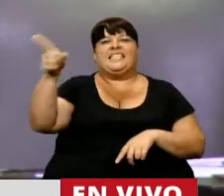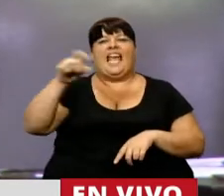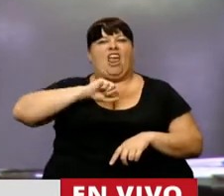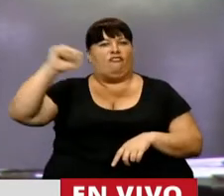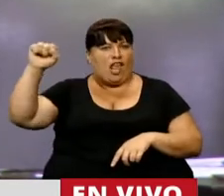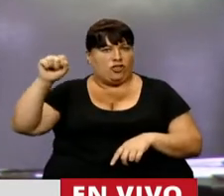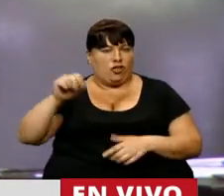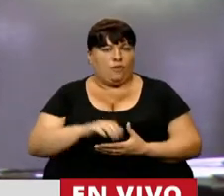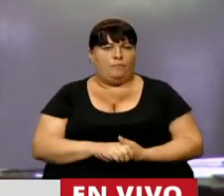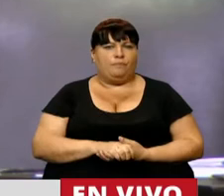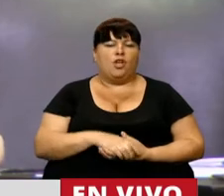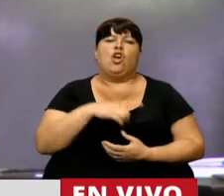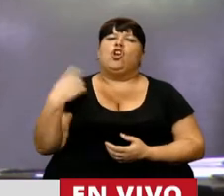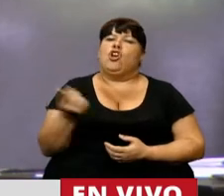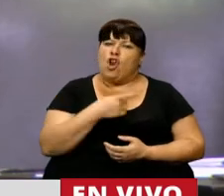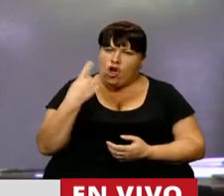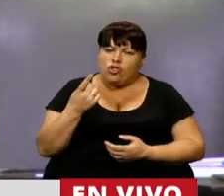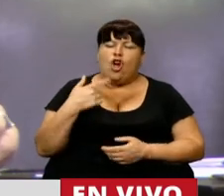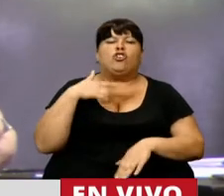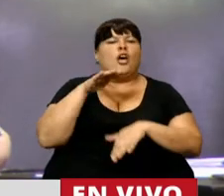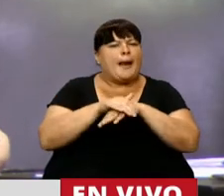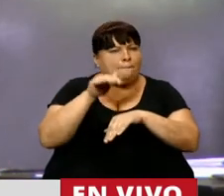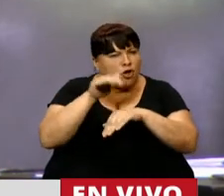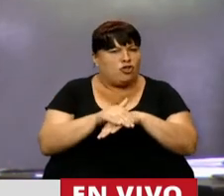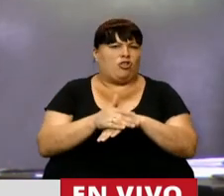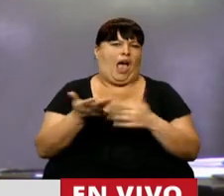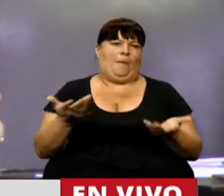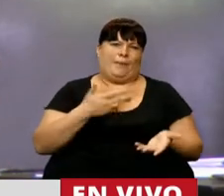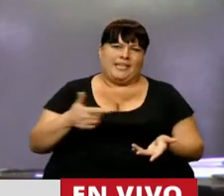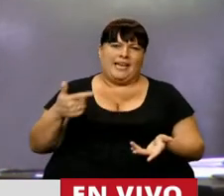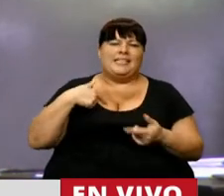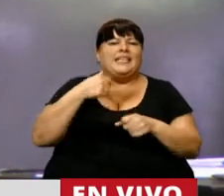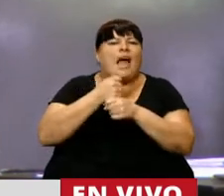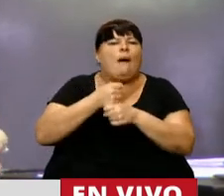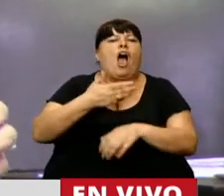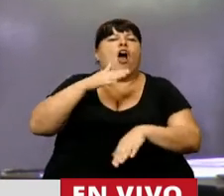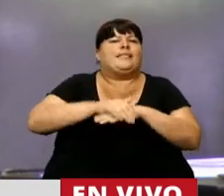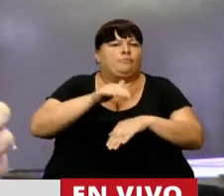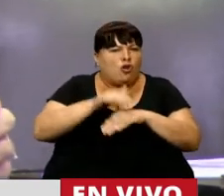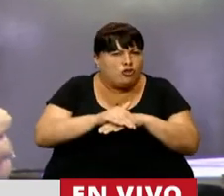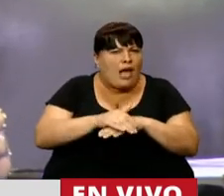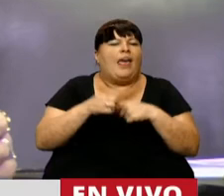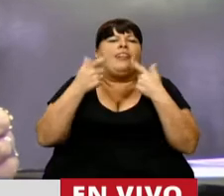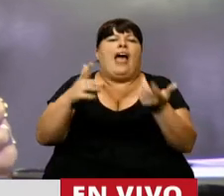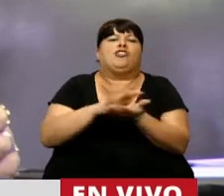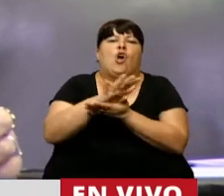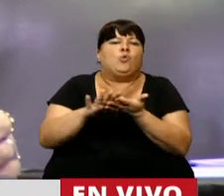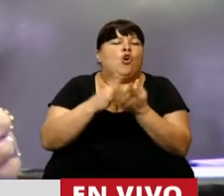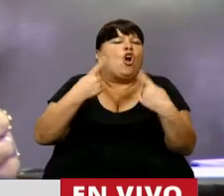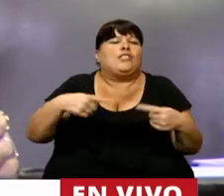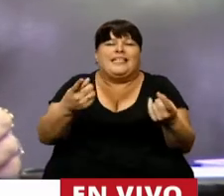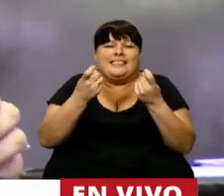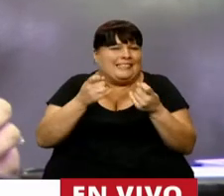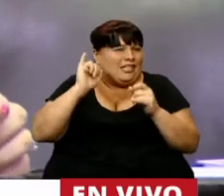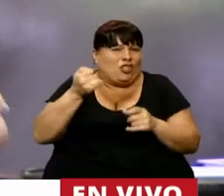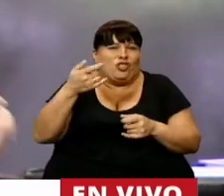inflación. Nosotros estamos siendo responsables, señor Presidente, en lo que estamos haciendo. Estamos dando respuesta a una necesidad